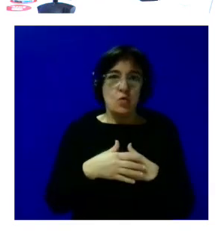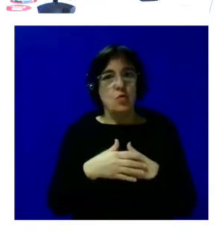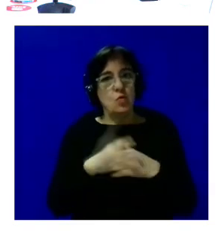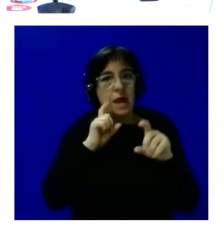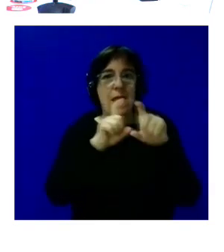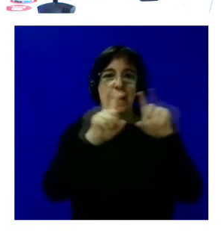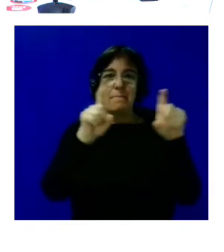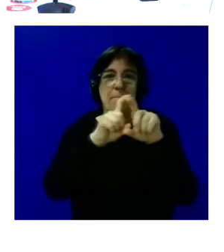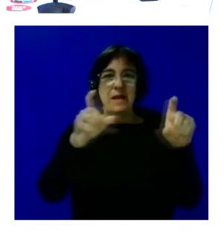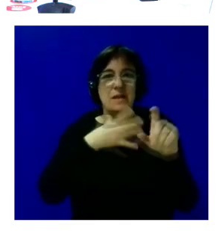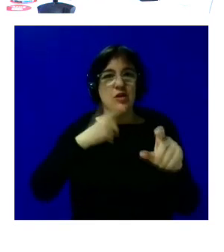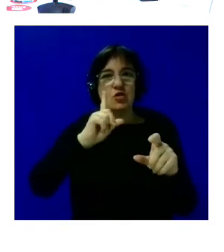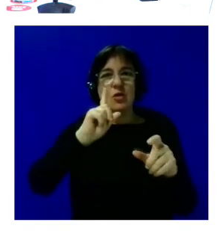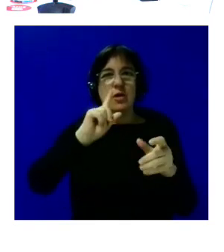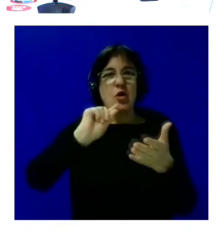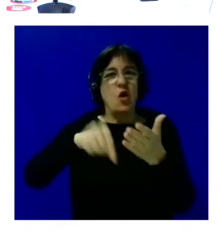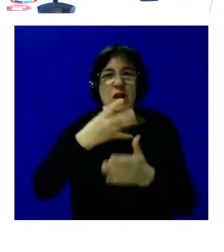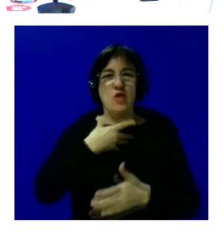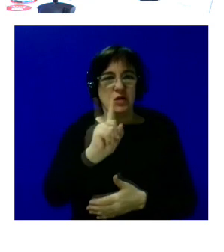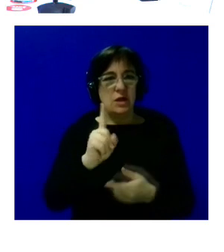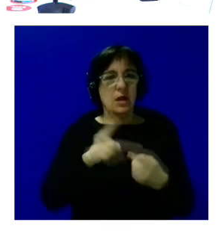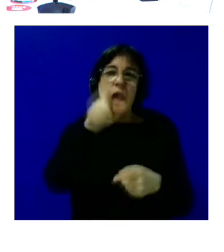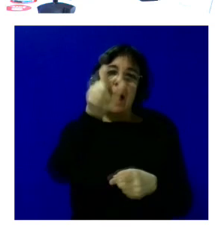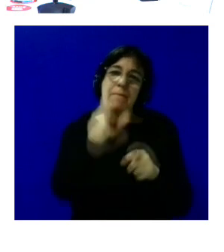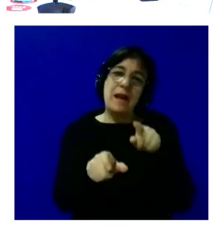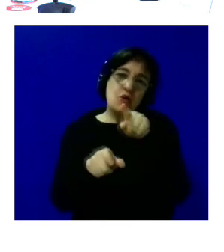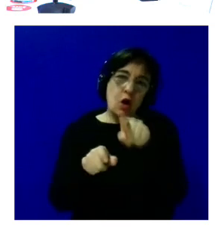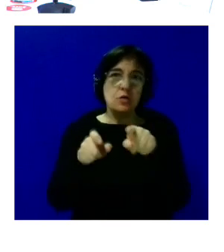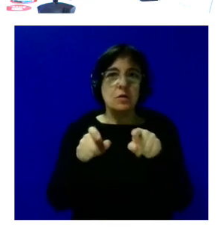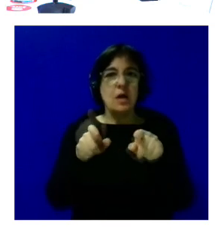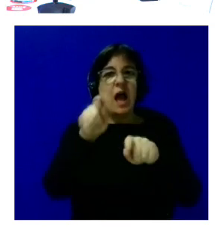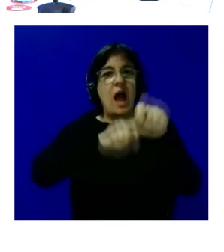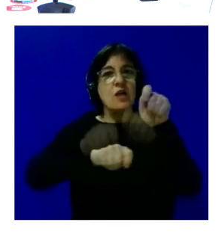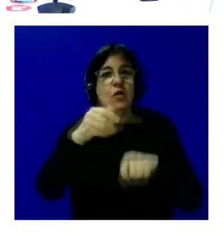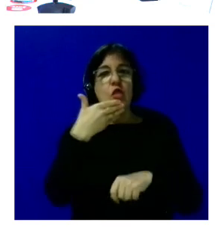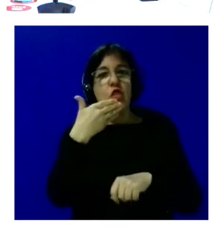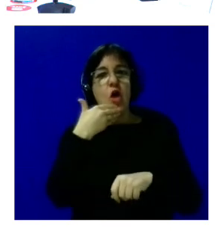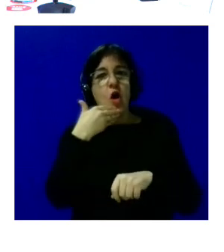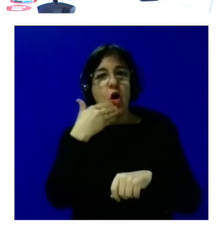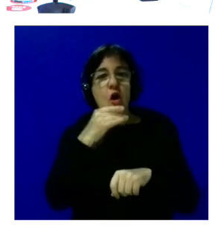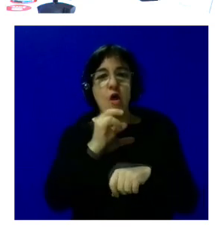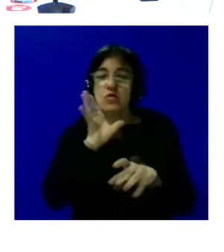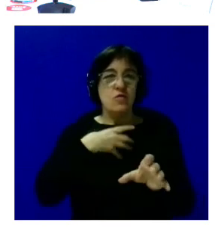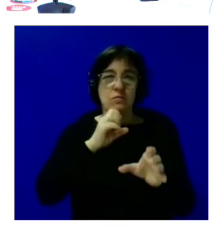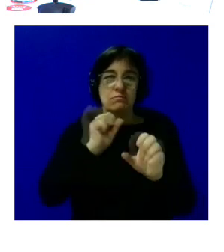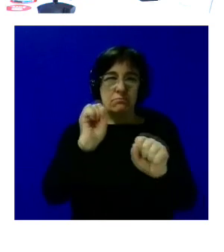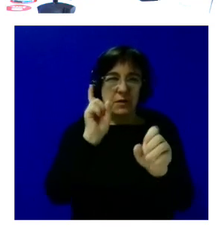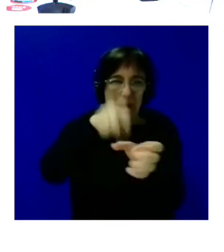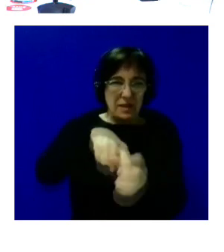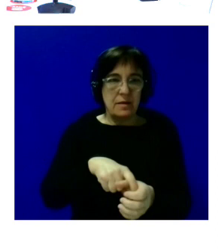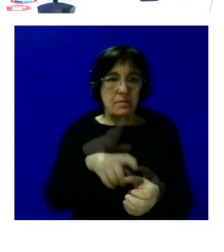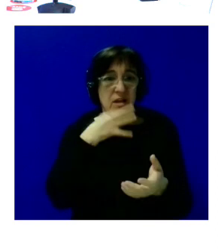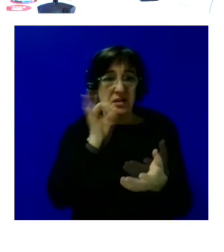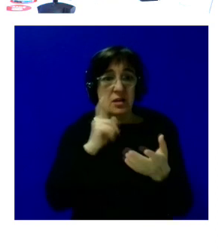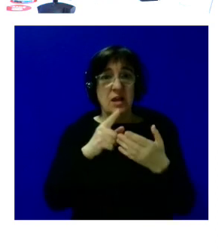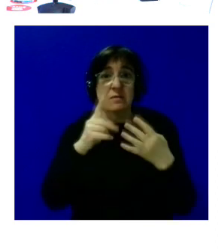empresas no quieren contratar es que esta persona en esta asociación de ocio no le van a dejar participar porque es que viene de esta